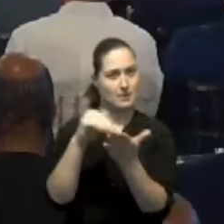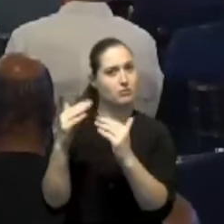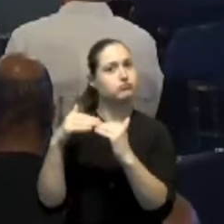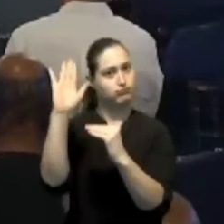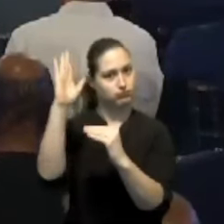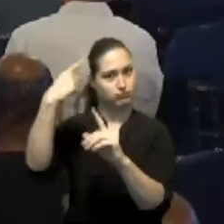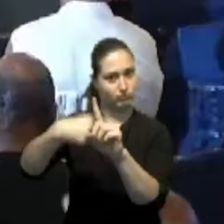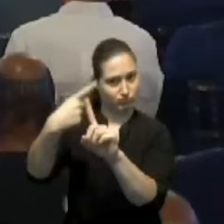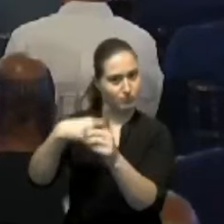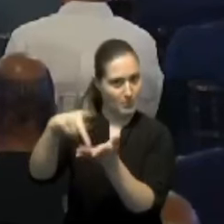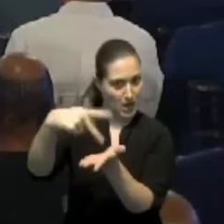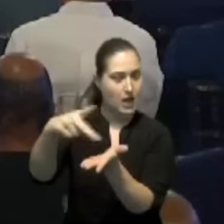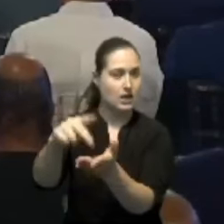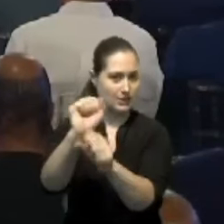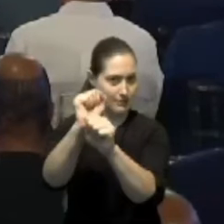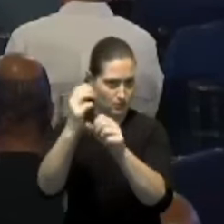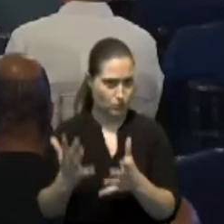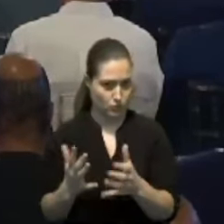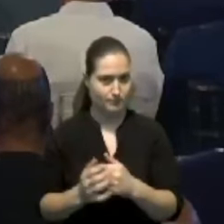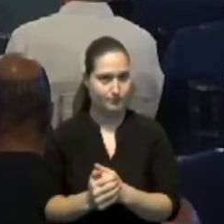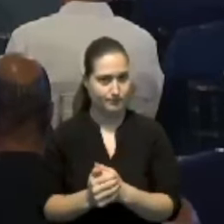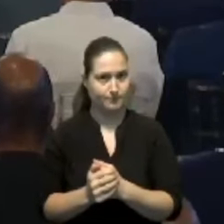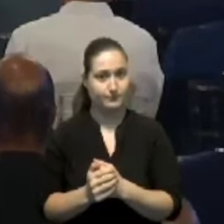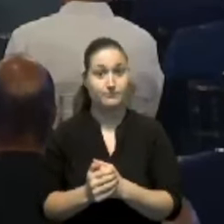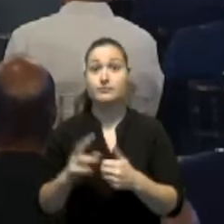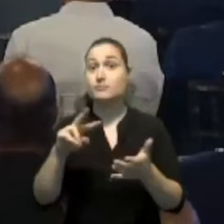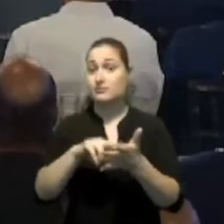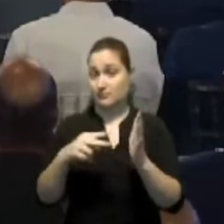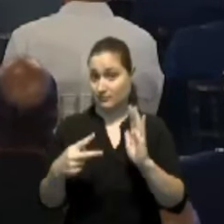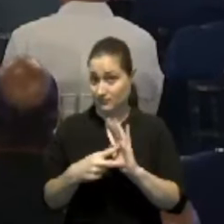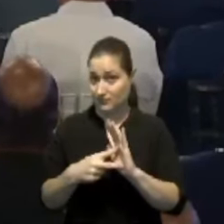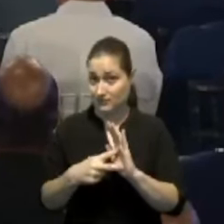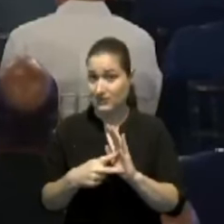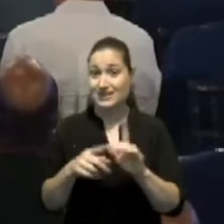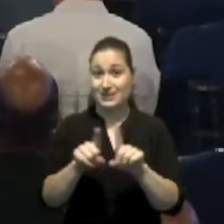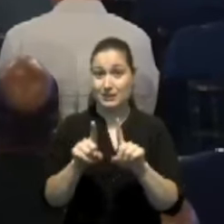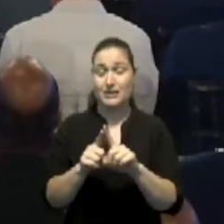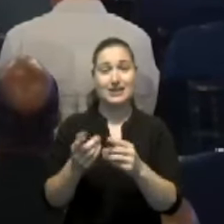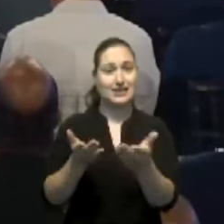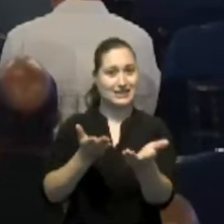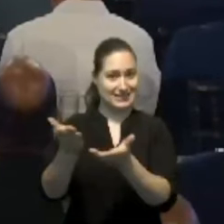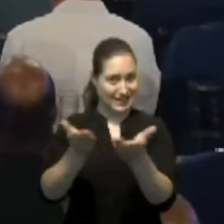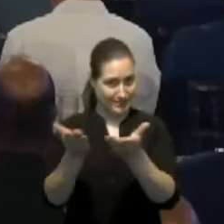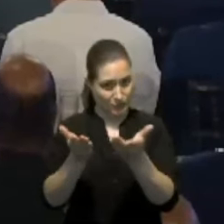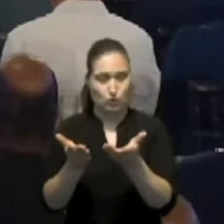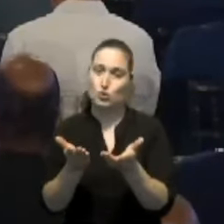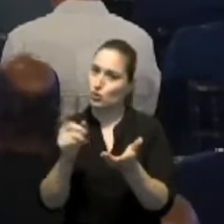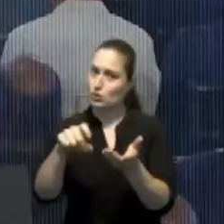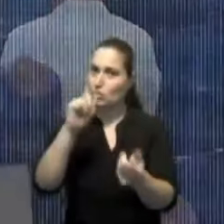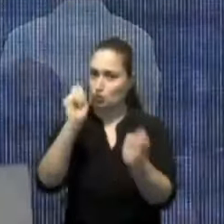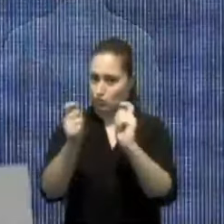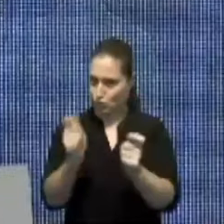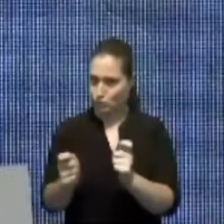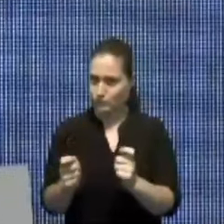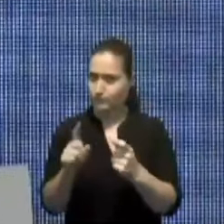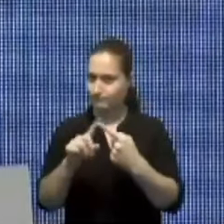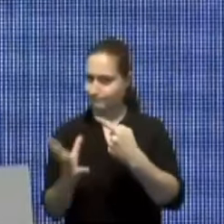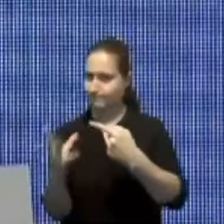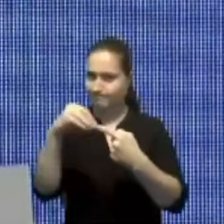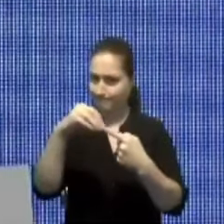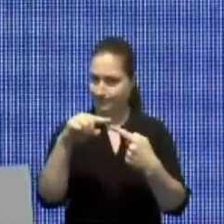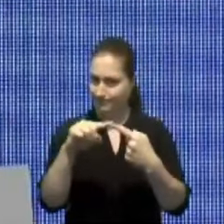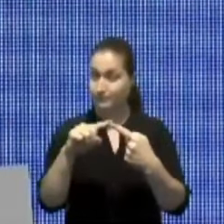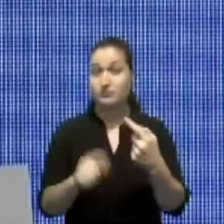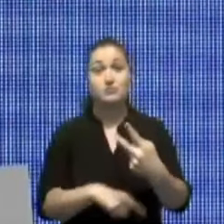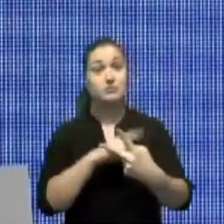Esto también implica un ajuste a las pensiones por servicio. El segundo eje tiene que